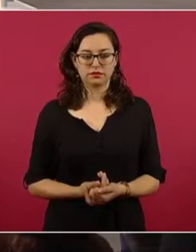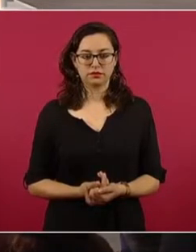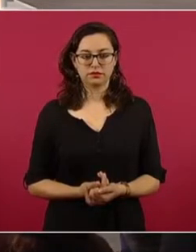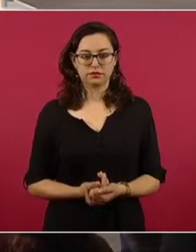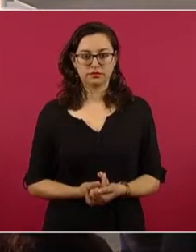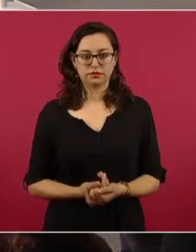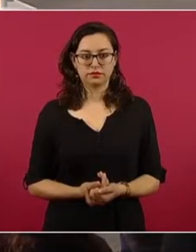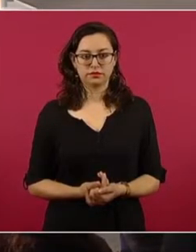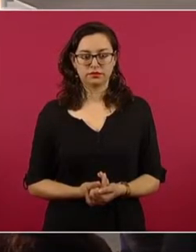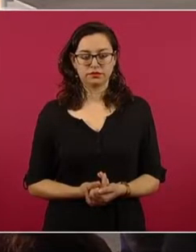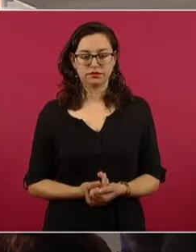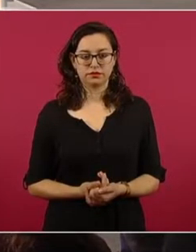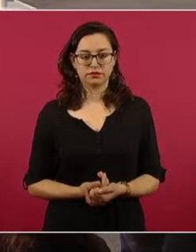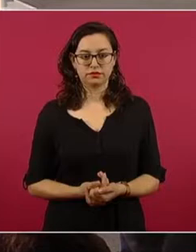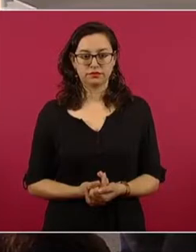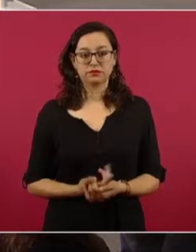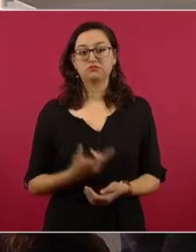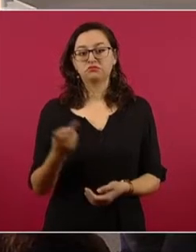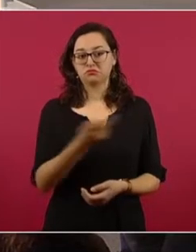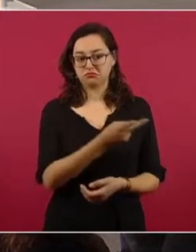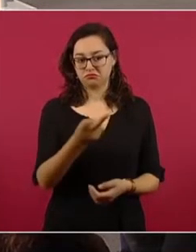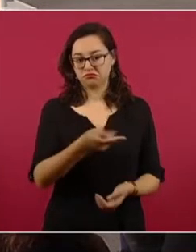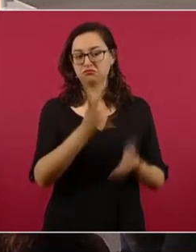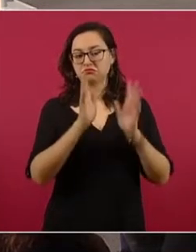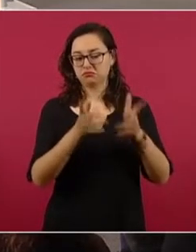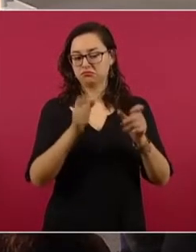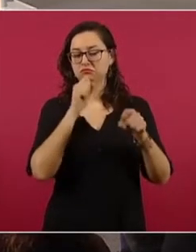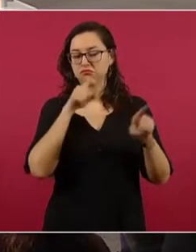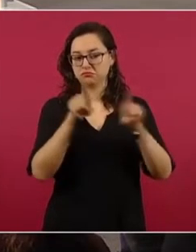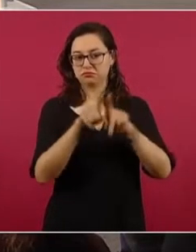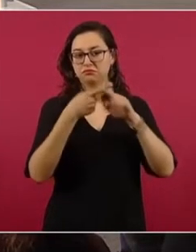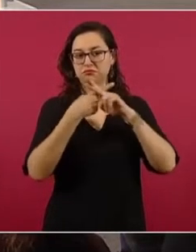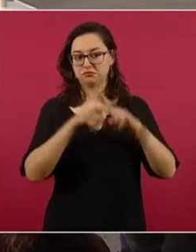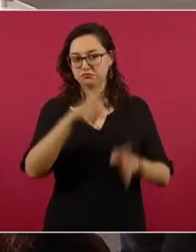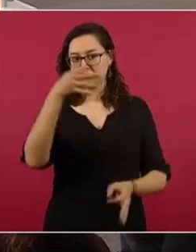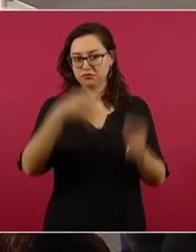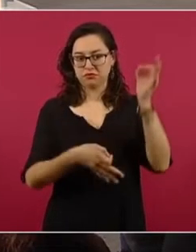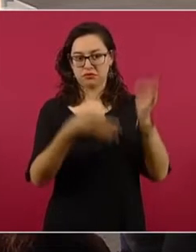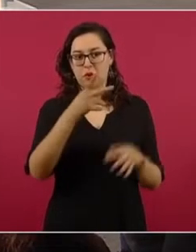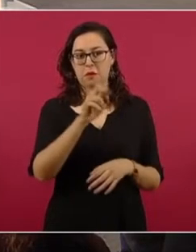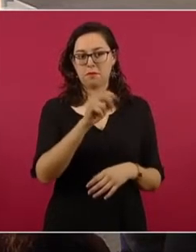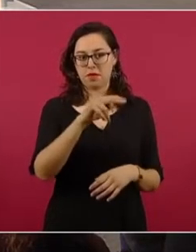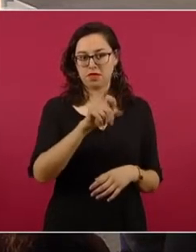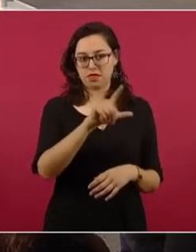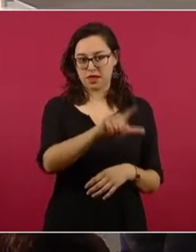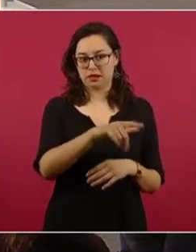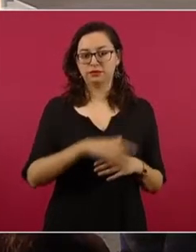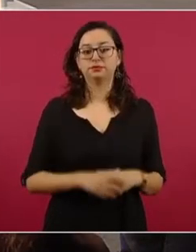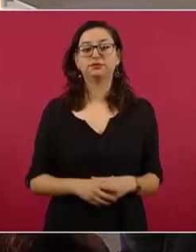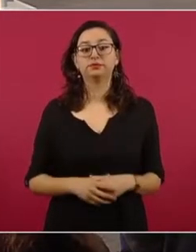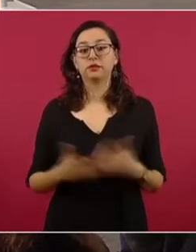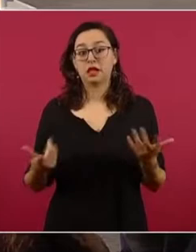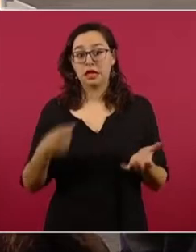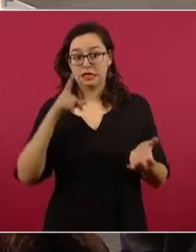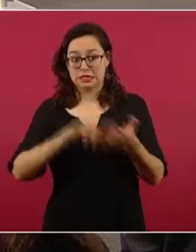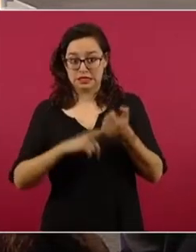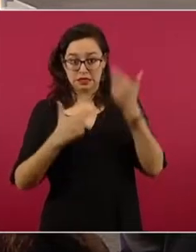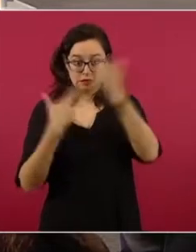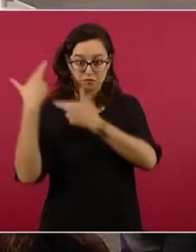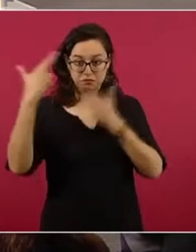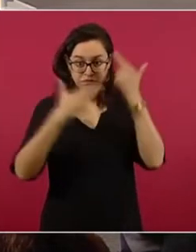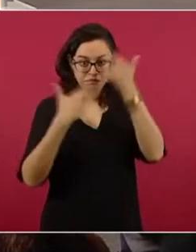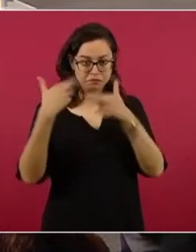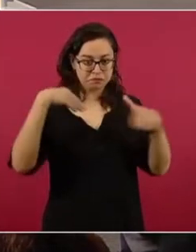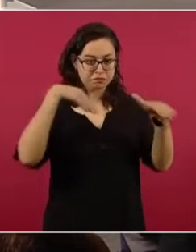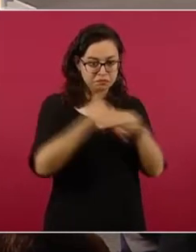está en proceso su vinculación penal. Siguiente. Estos son los cateos que se hicieron en